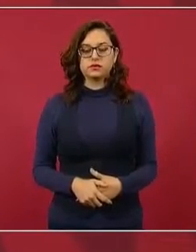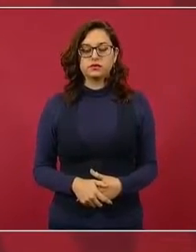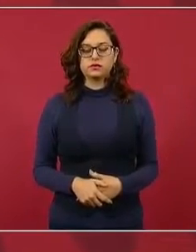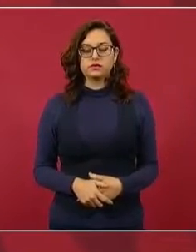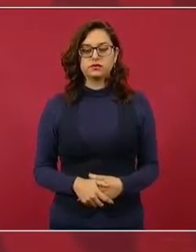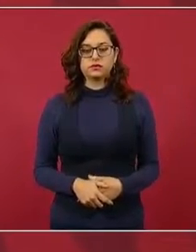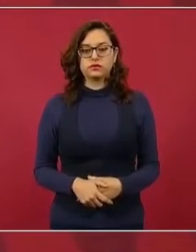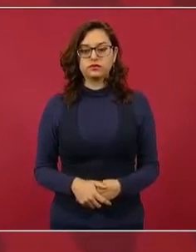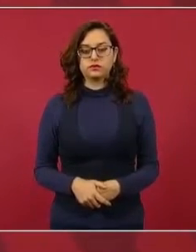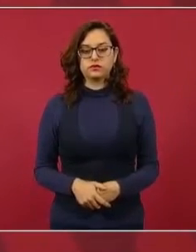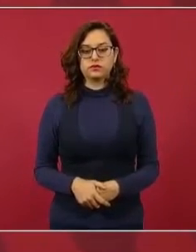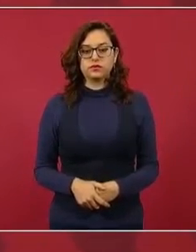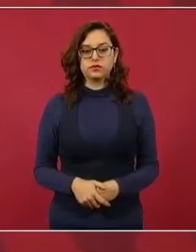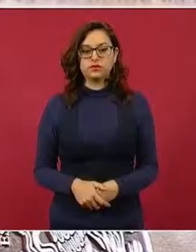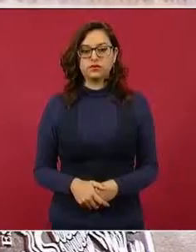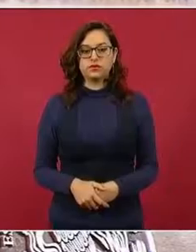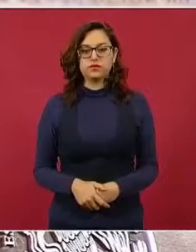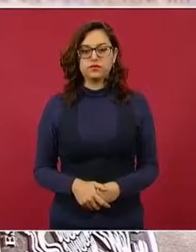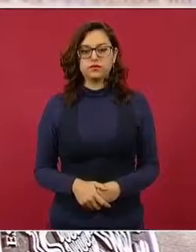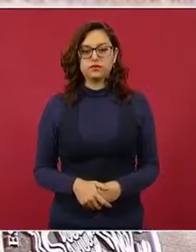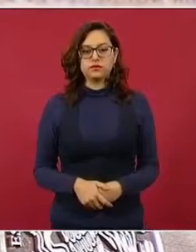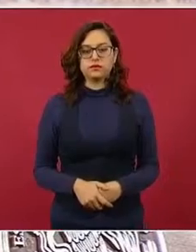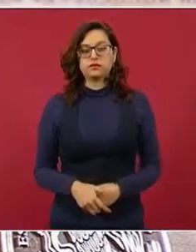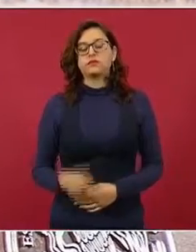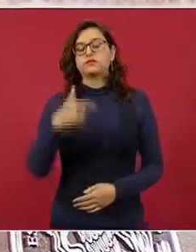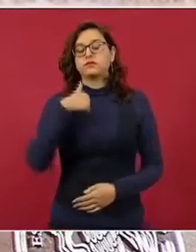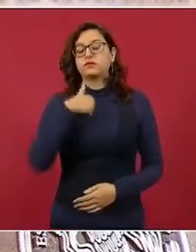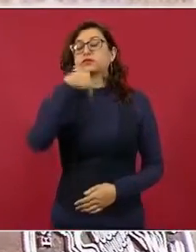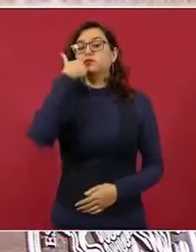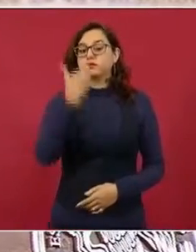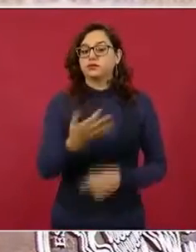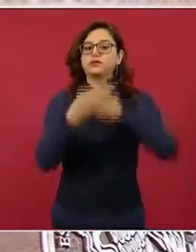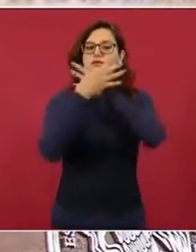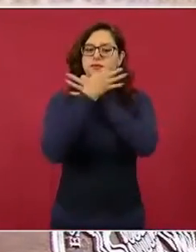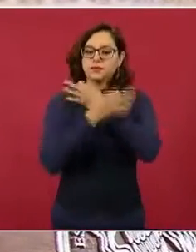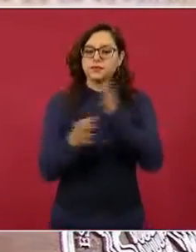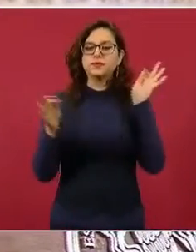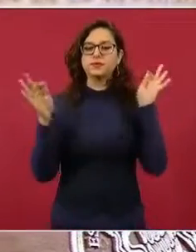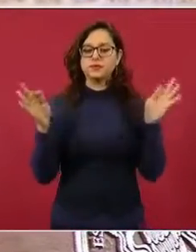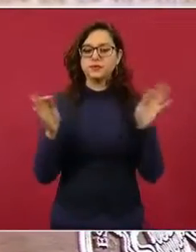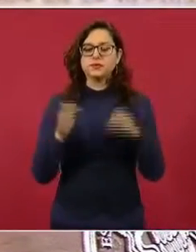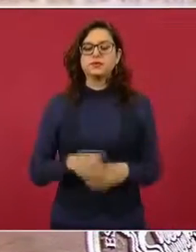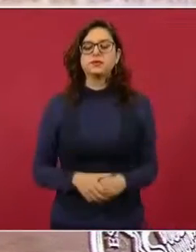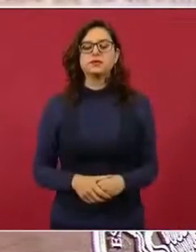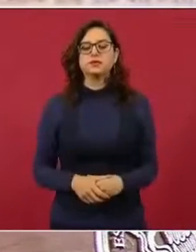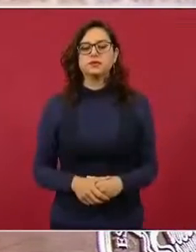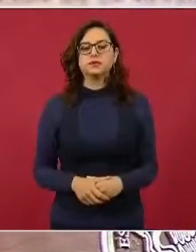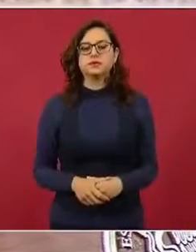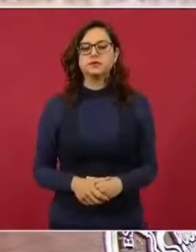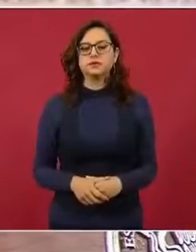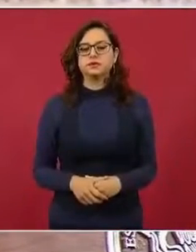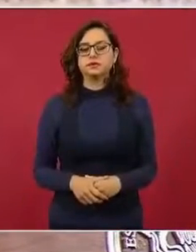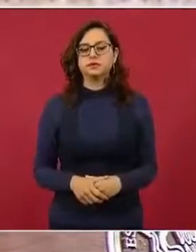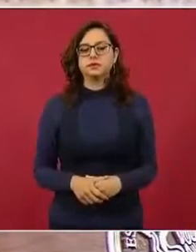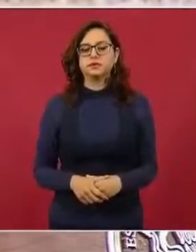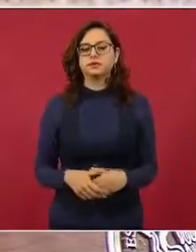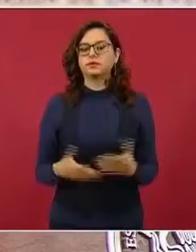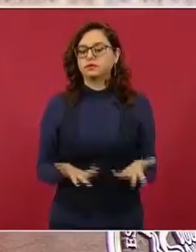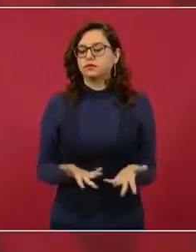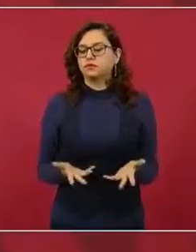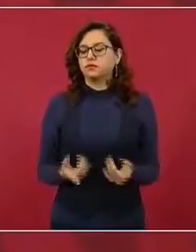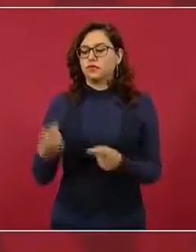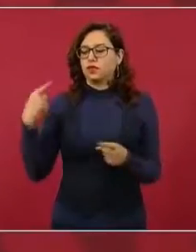por primera vez en la historia reciente